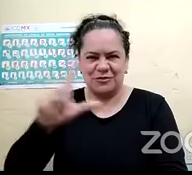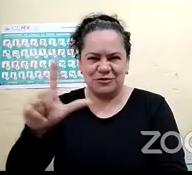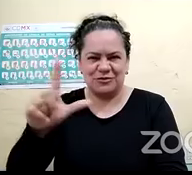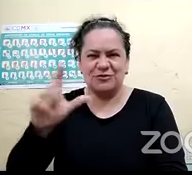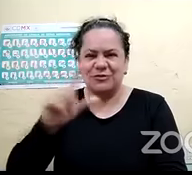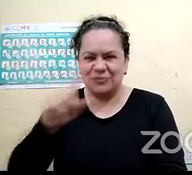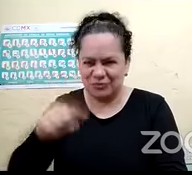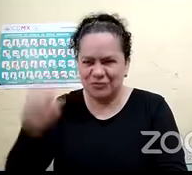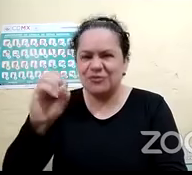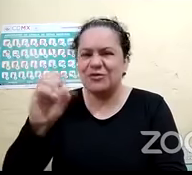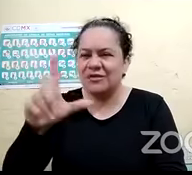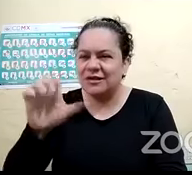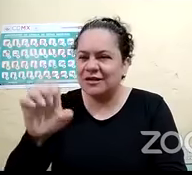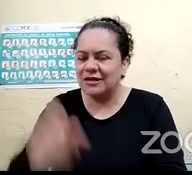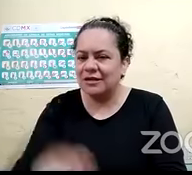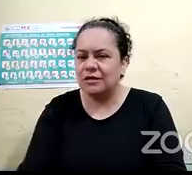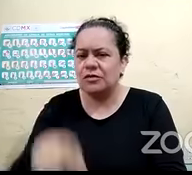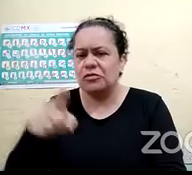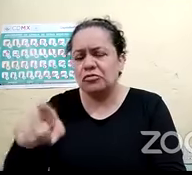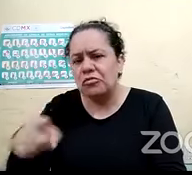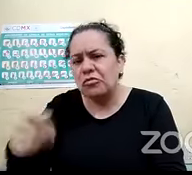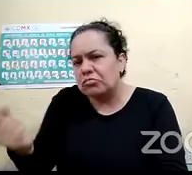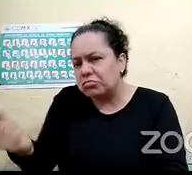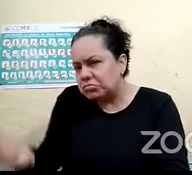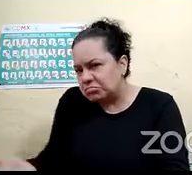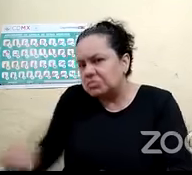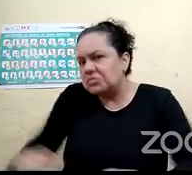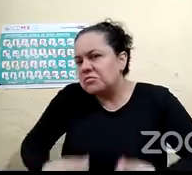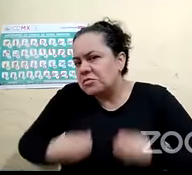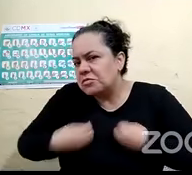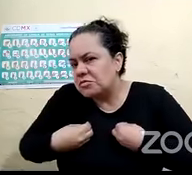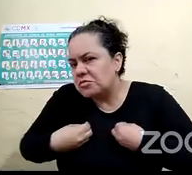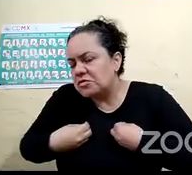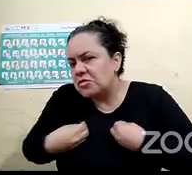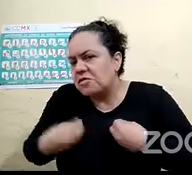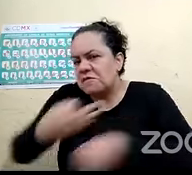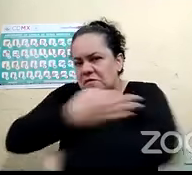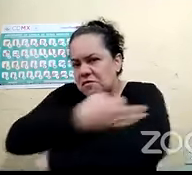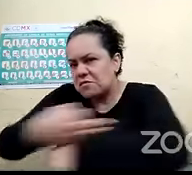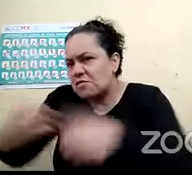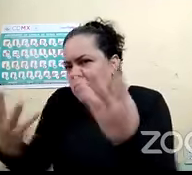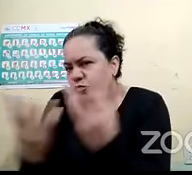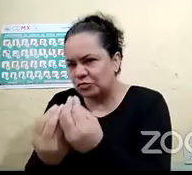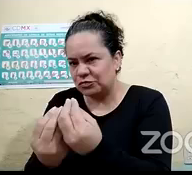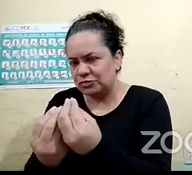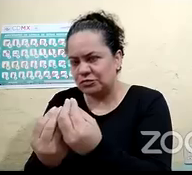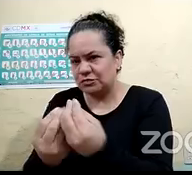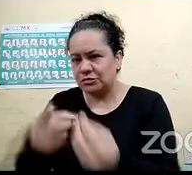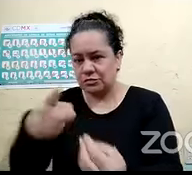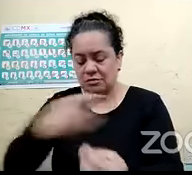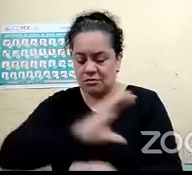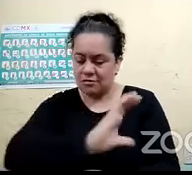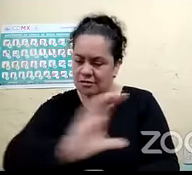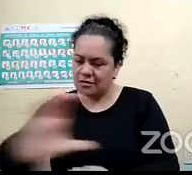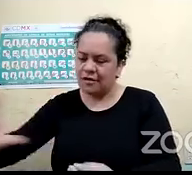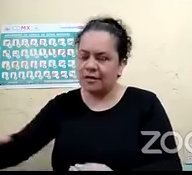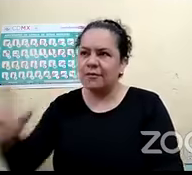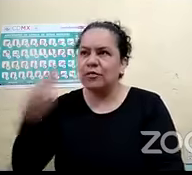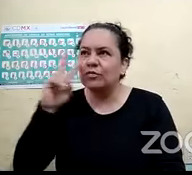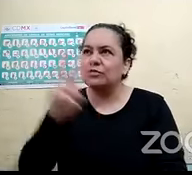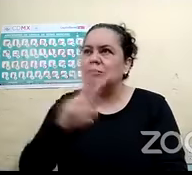bueno, ahí pasó mi infancia. La verdad, muy bonito porque la pasé en el campo. Bueno, yo